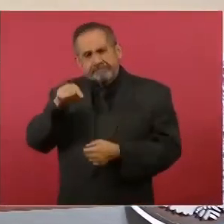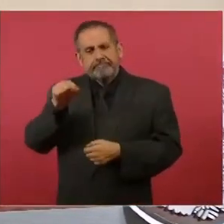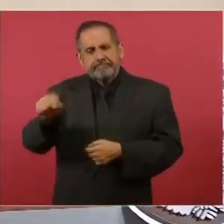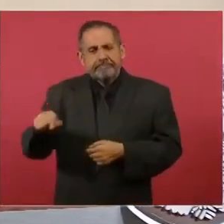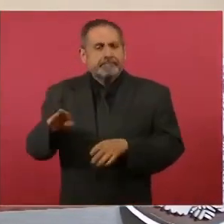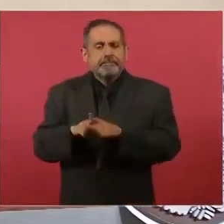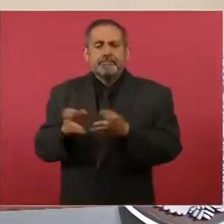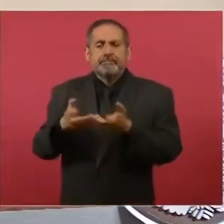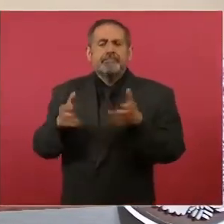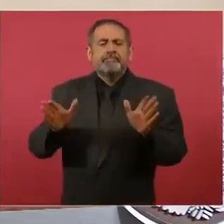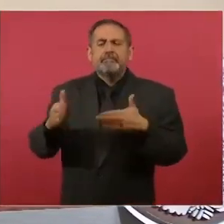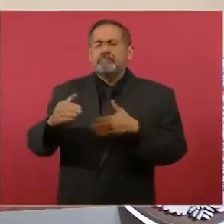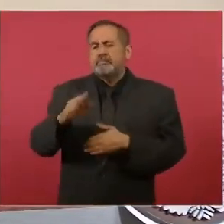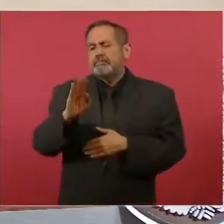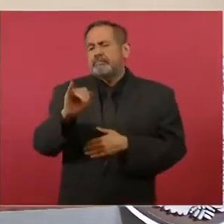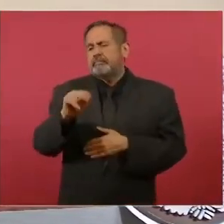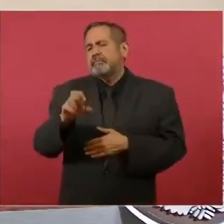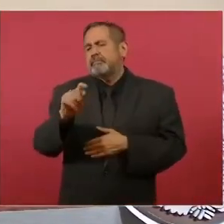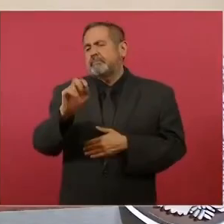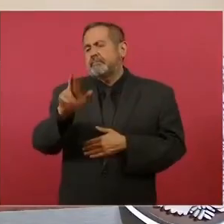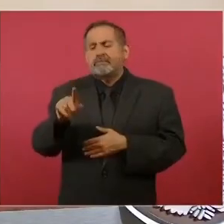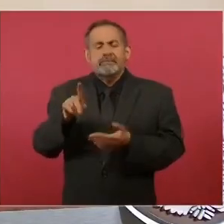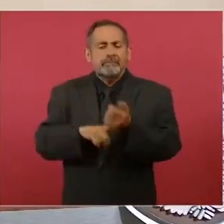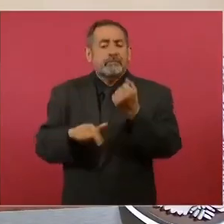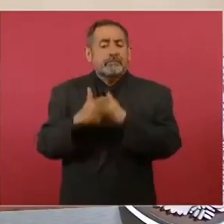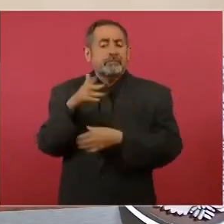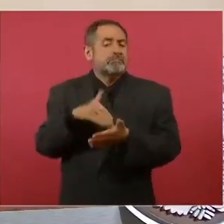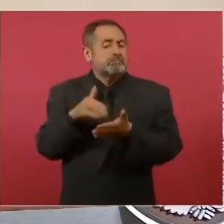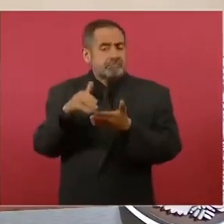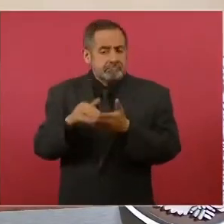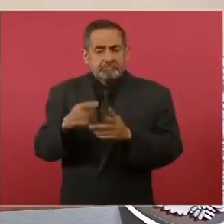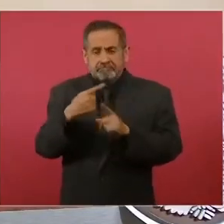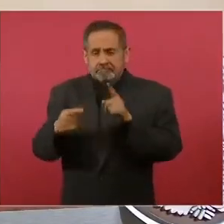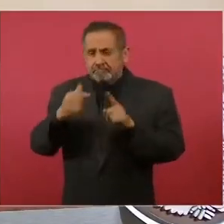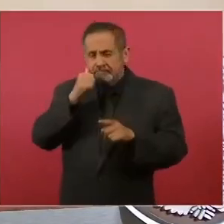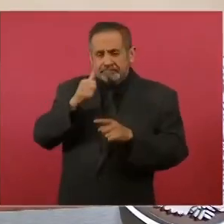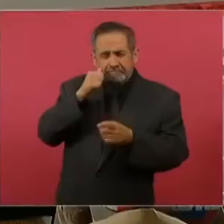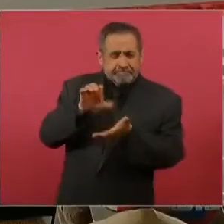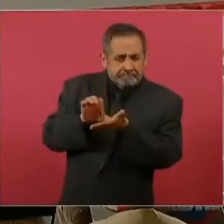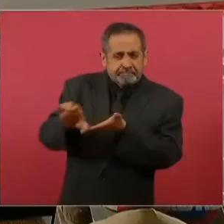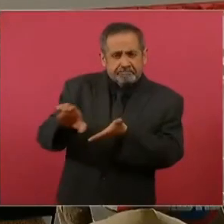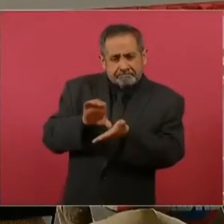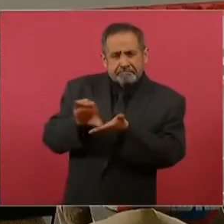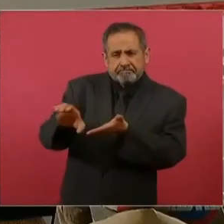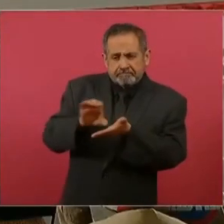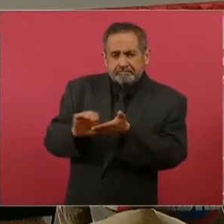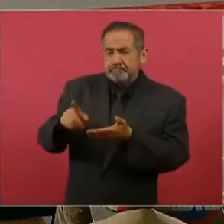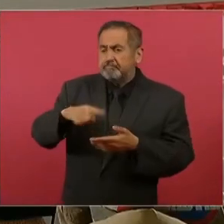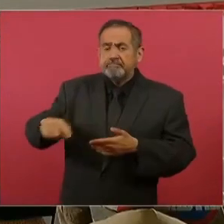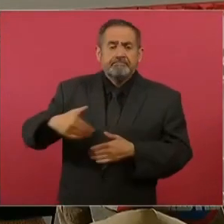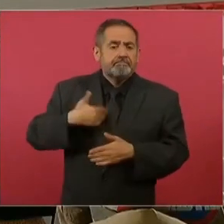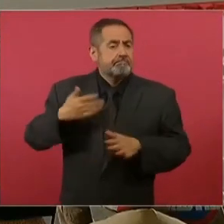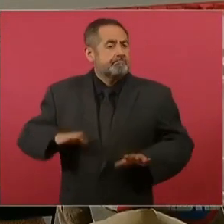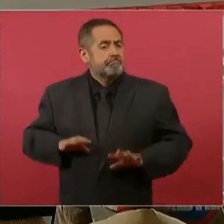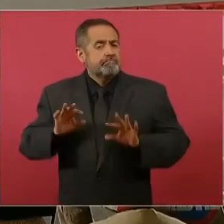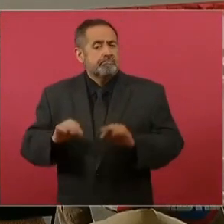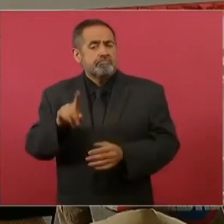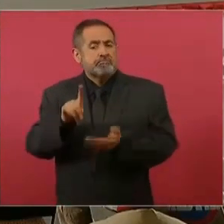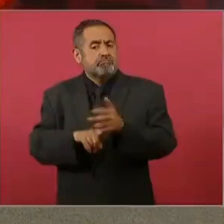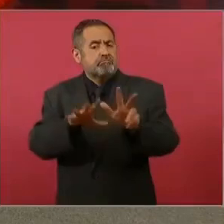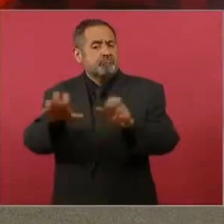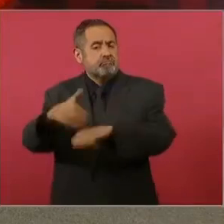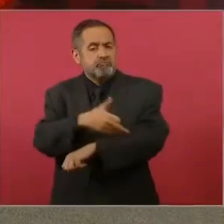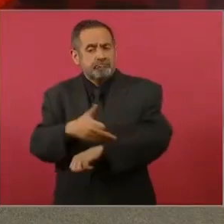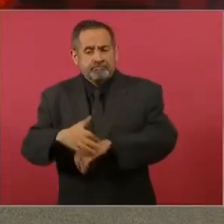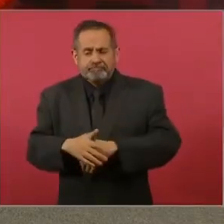de los huertos del bienestar, en donde se invierten 12 millones y medio de pesos para beneficiar a 1.800 familias.